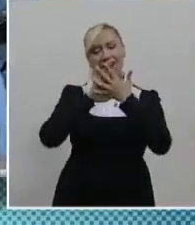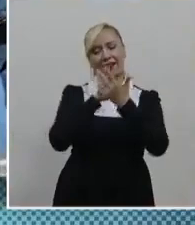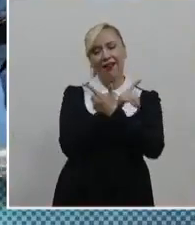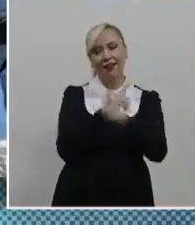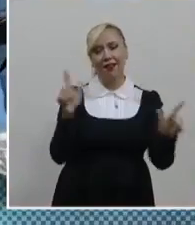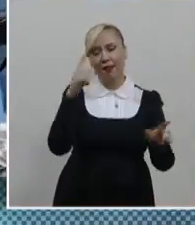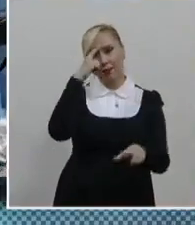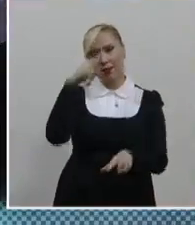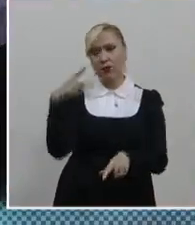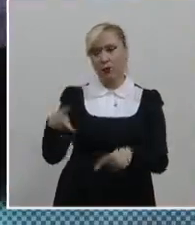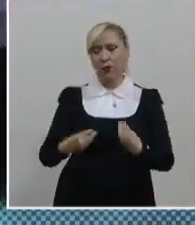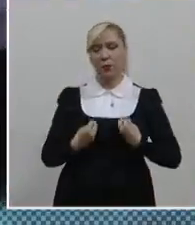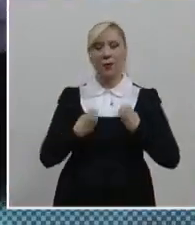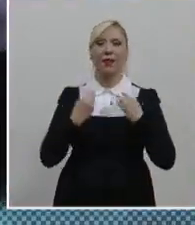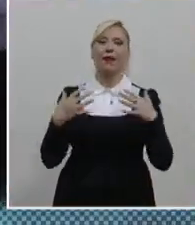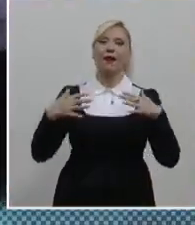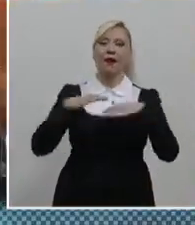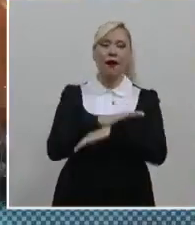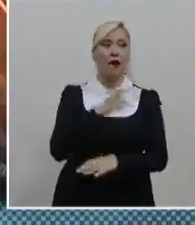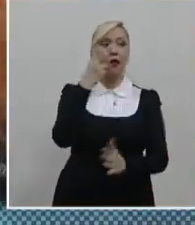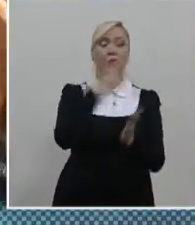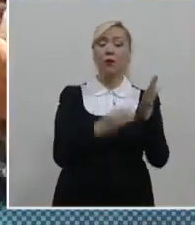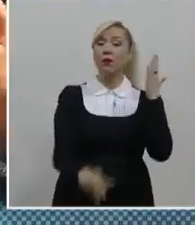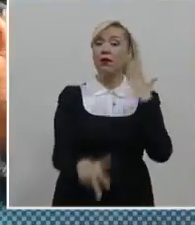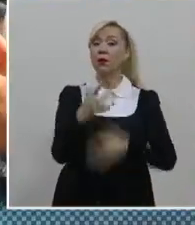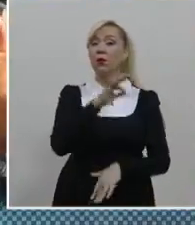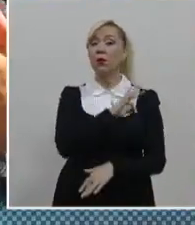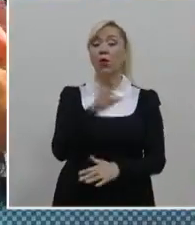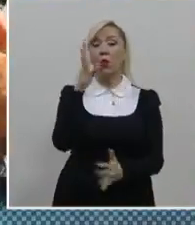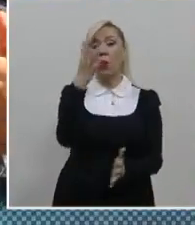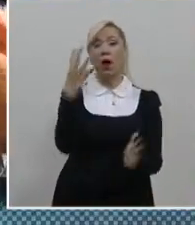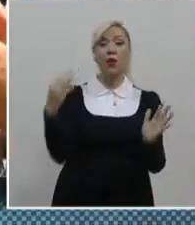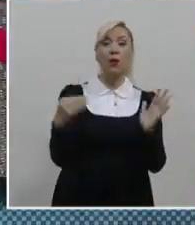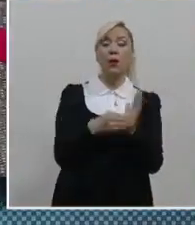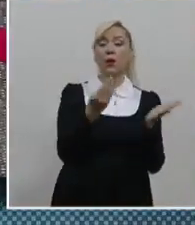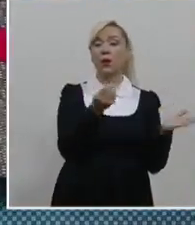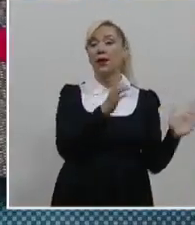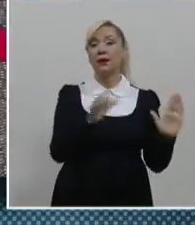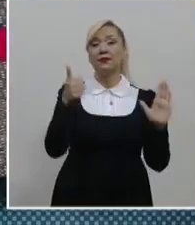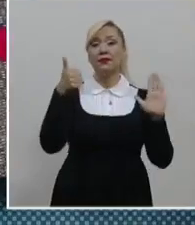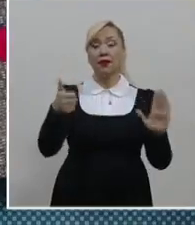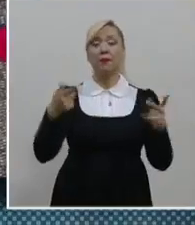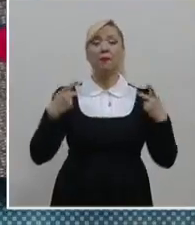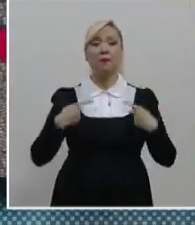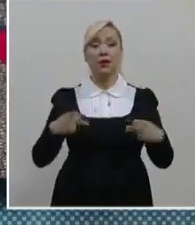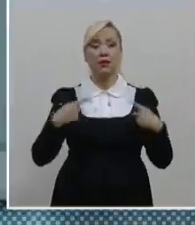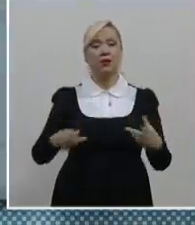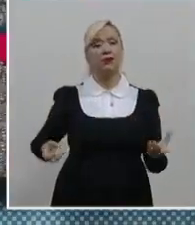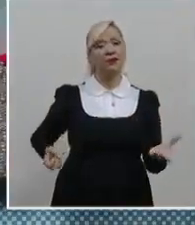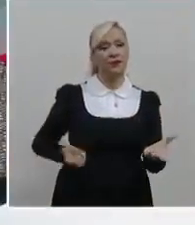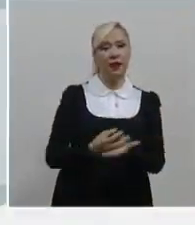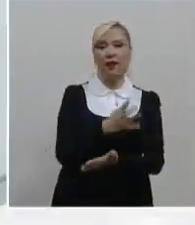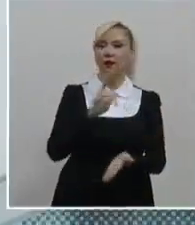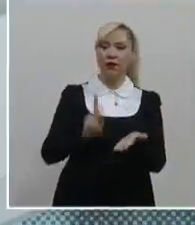la reinserción social. Desde 2013 se han liberado a 4.906 personas no reincidentes.